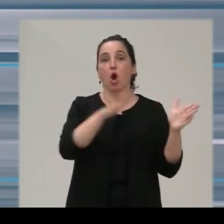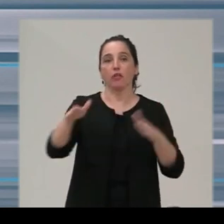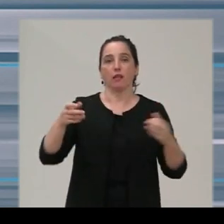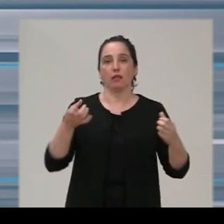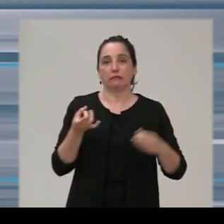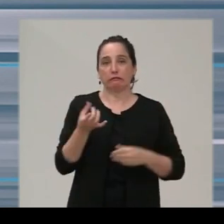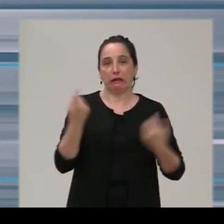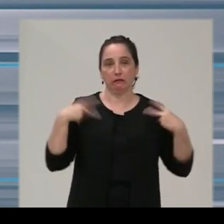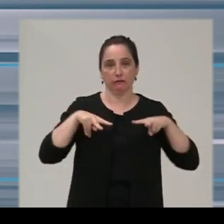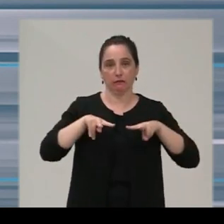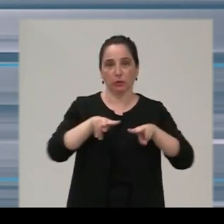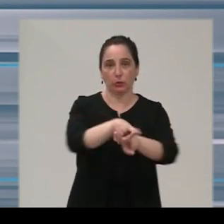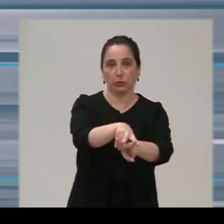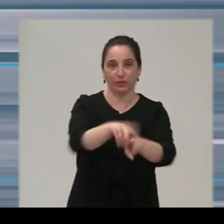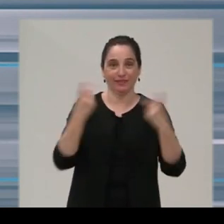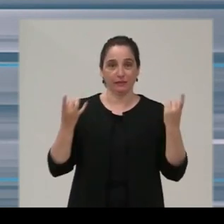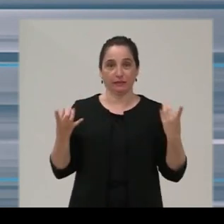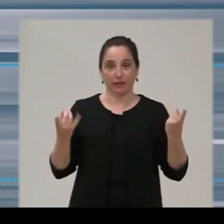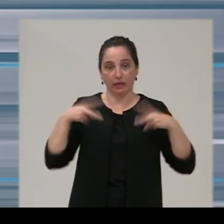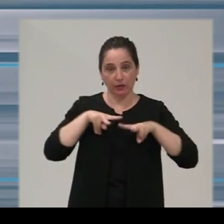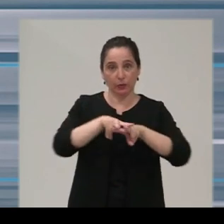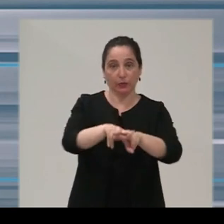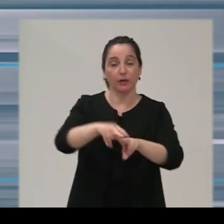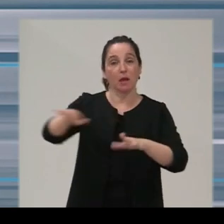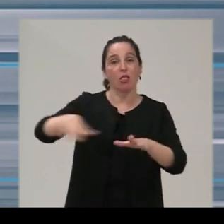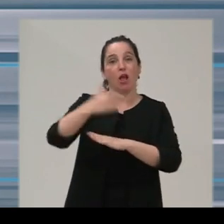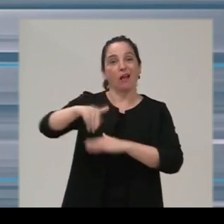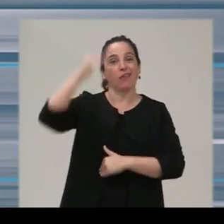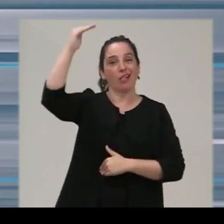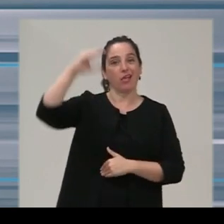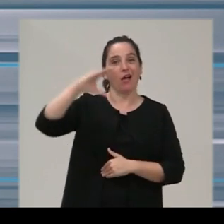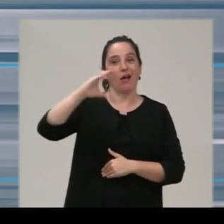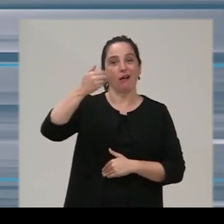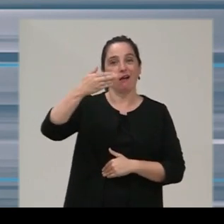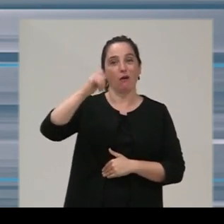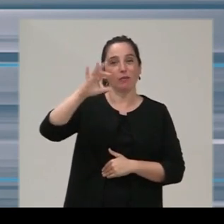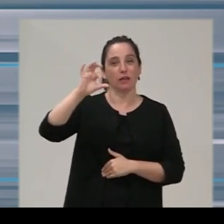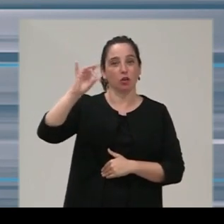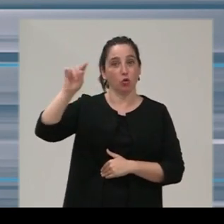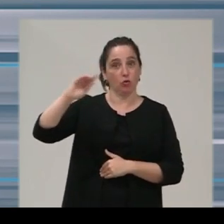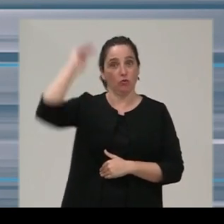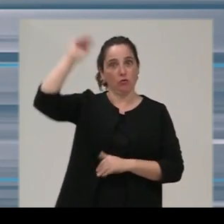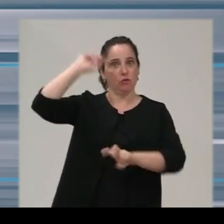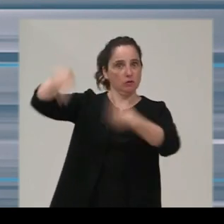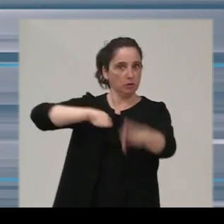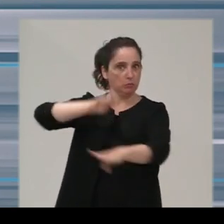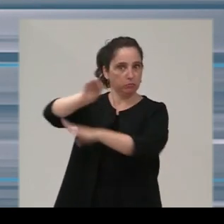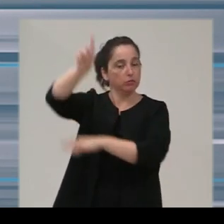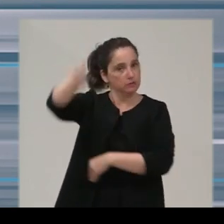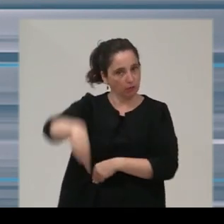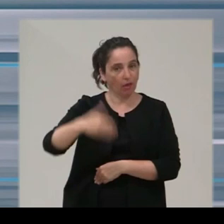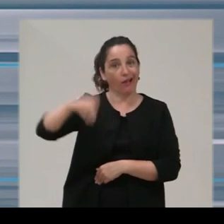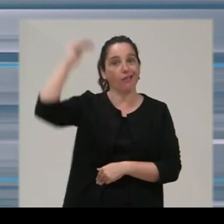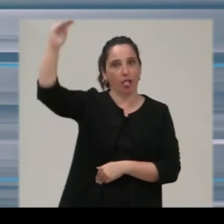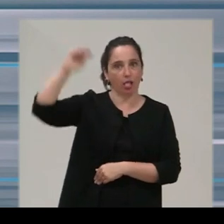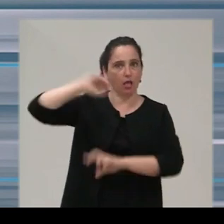ferroviaria y de rehabilitación del Cabildo de arriba en los términos actuales. De la misma manera